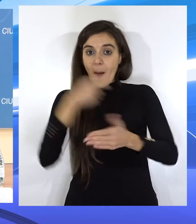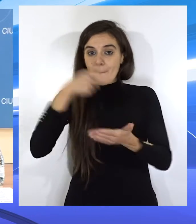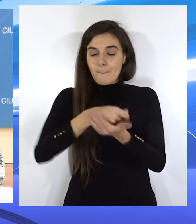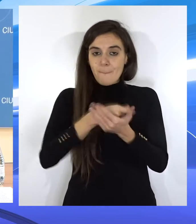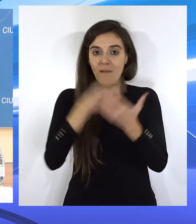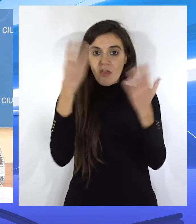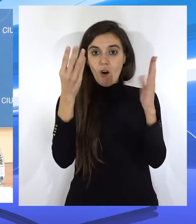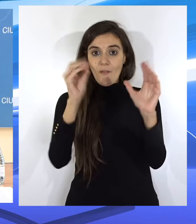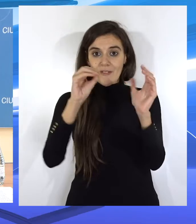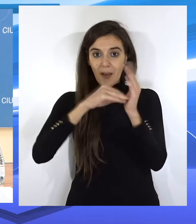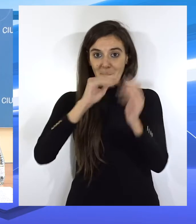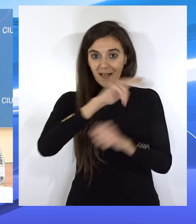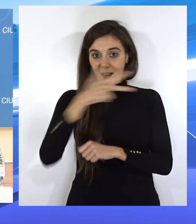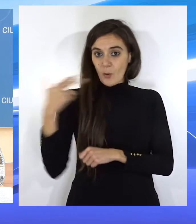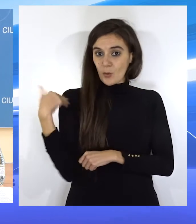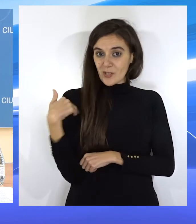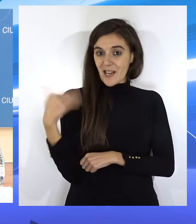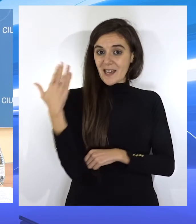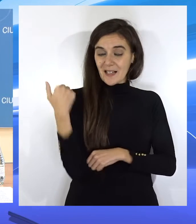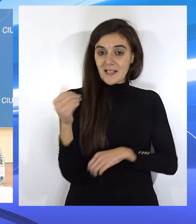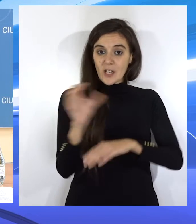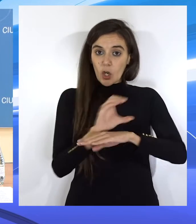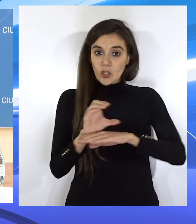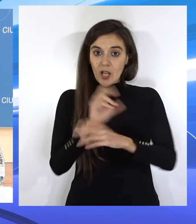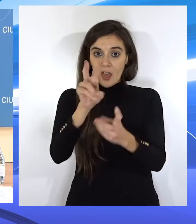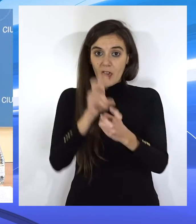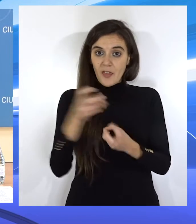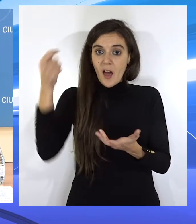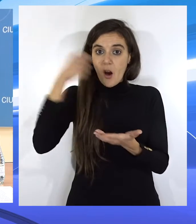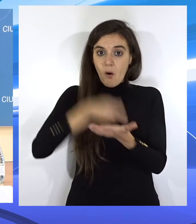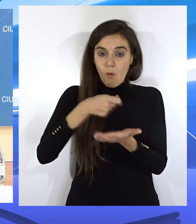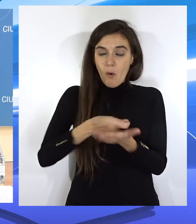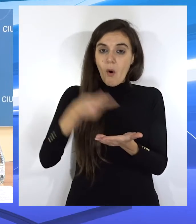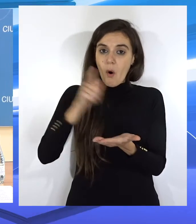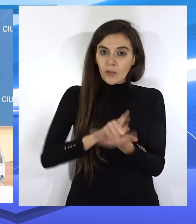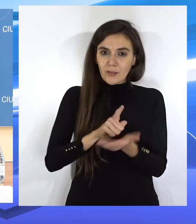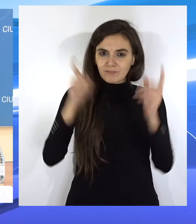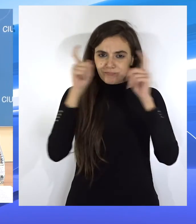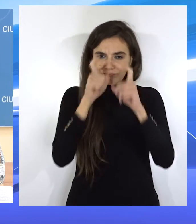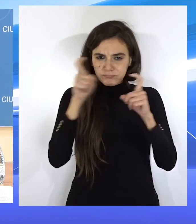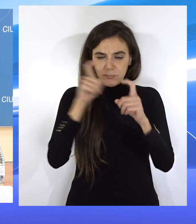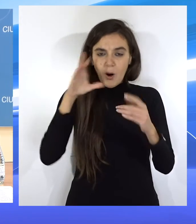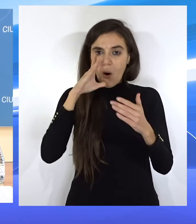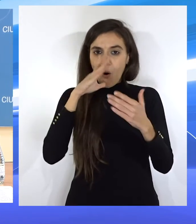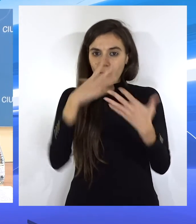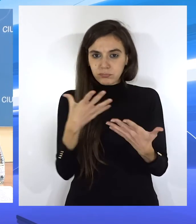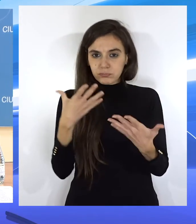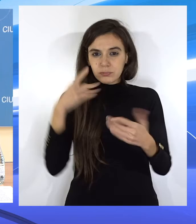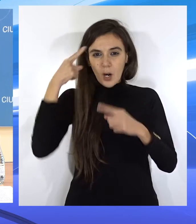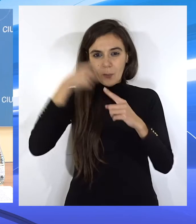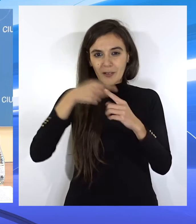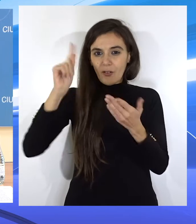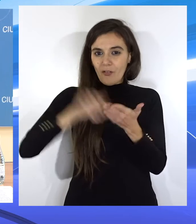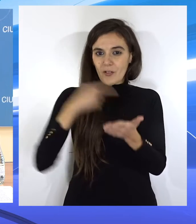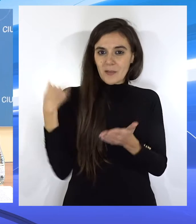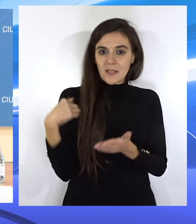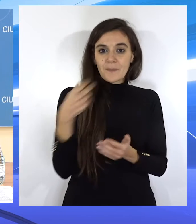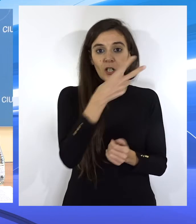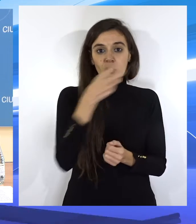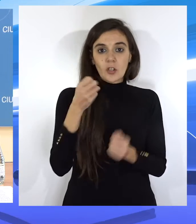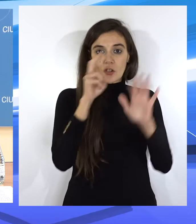pago de 90.000 euros... ...y que ayer la consejera de Hacienda también en ese esfuerzo... ...para que todo vaya bien firmó